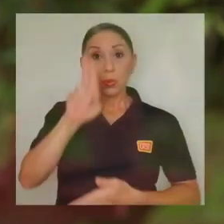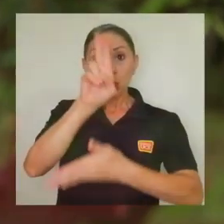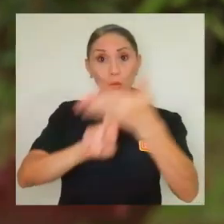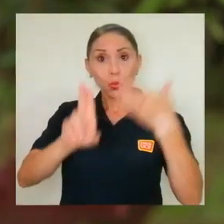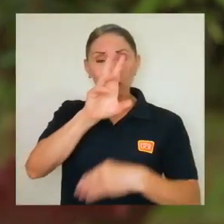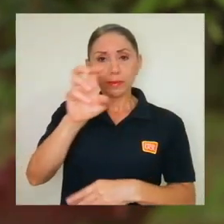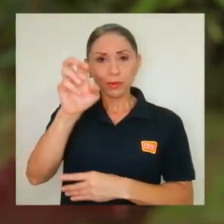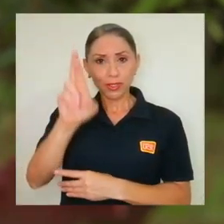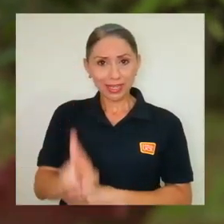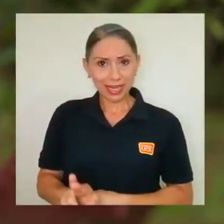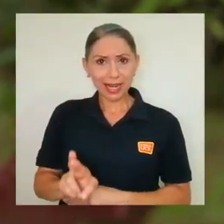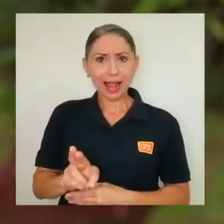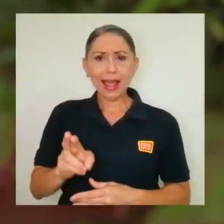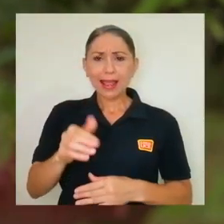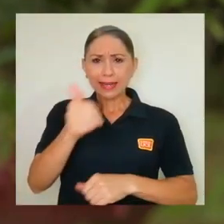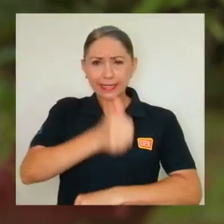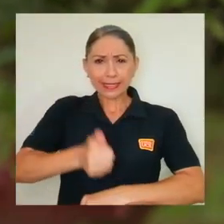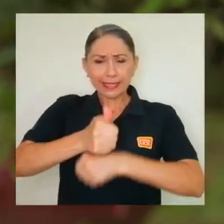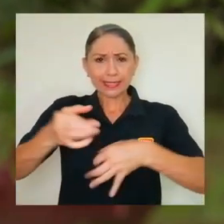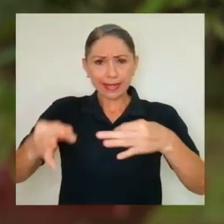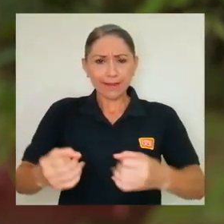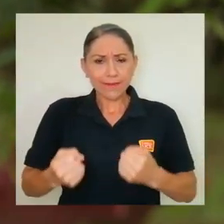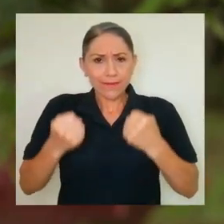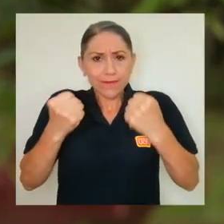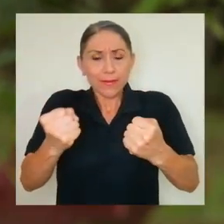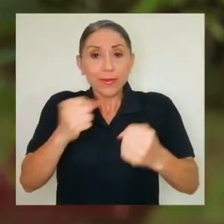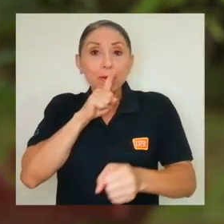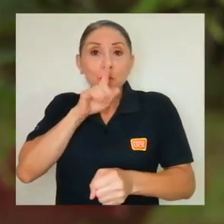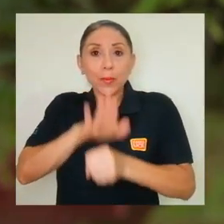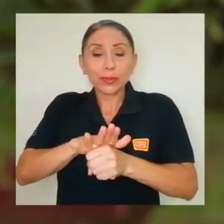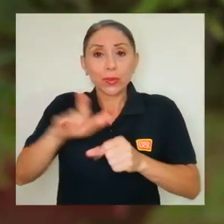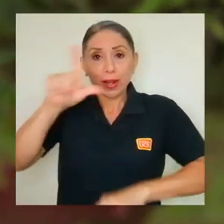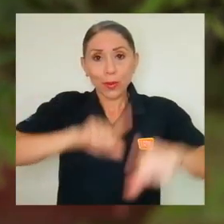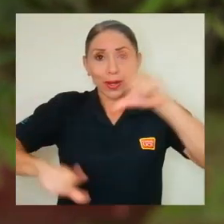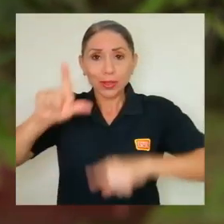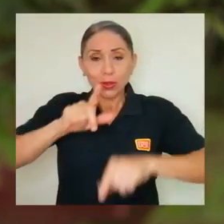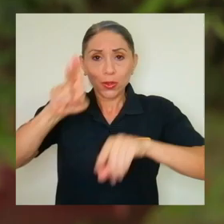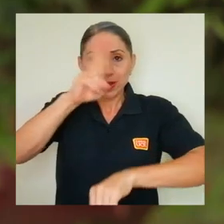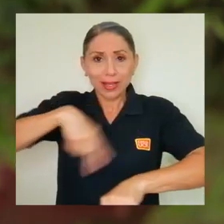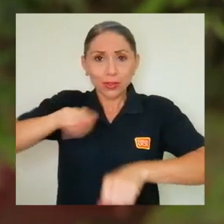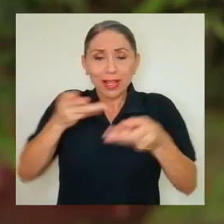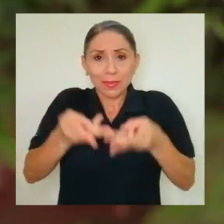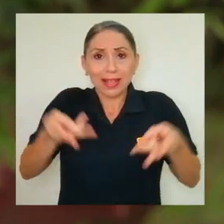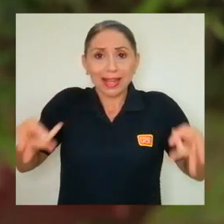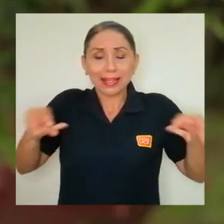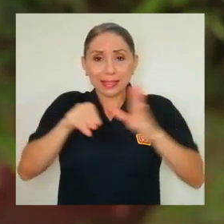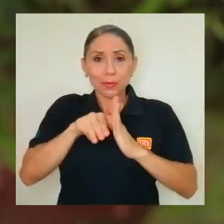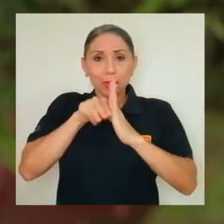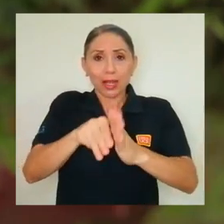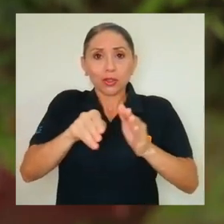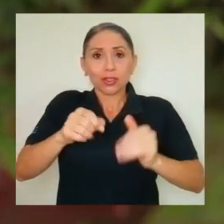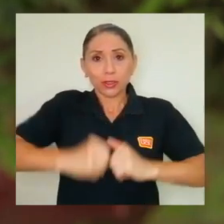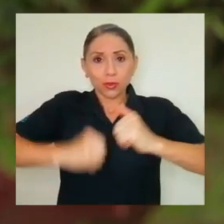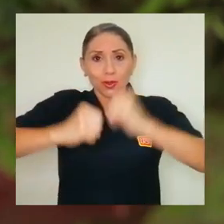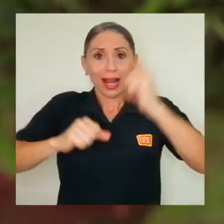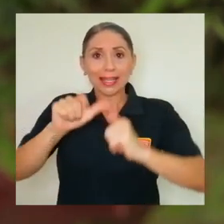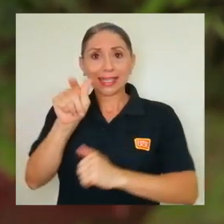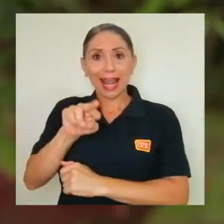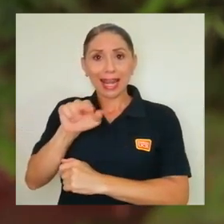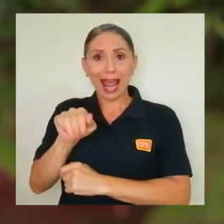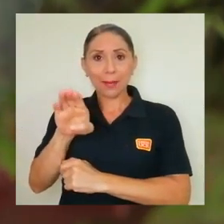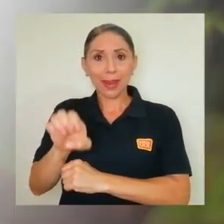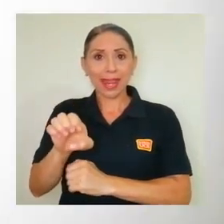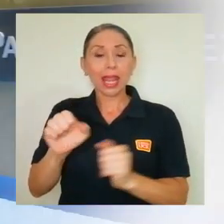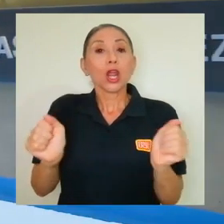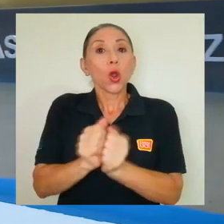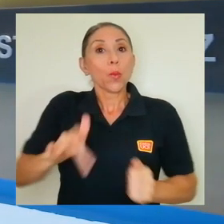La Universidad de Costa Rica reafirma el compromiso del Laboratorio Nacional de Materiales y Modelos Estructurales, la ANAME, con el bienestar de la sociedad costarricense.